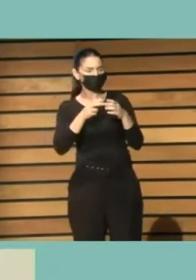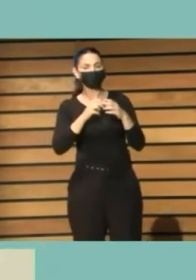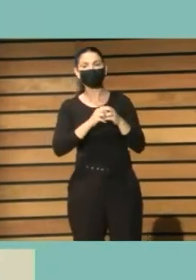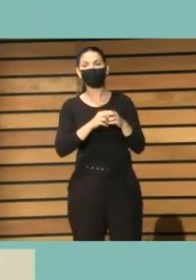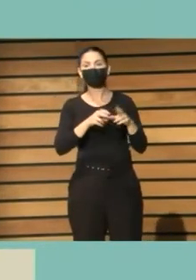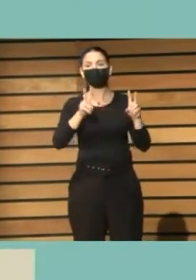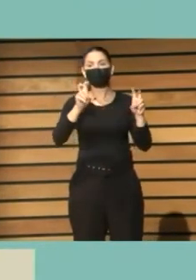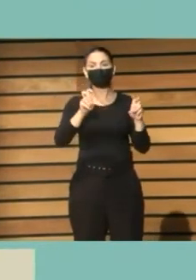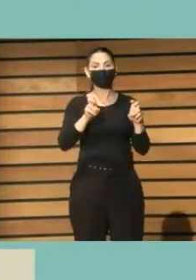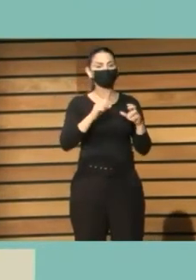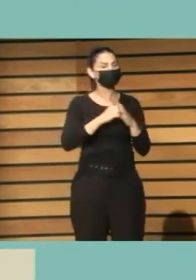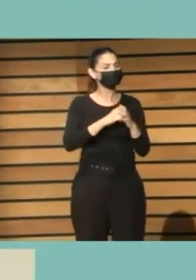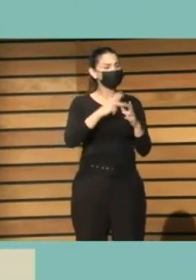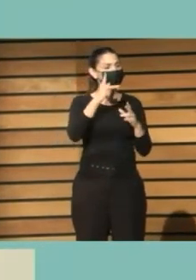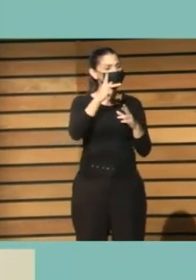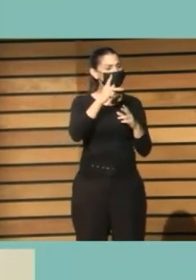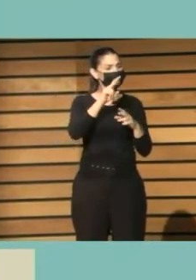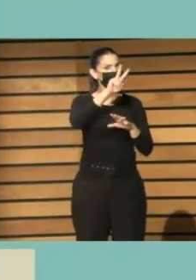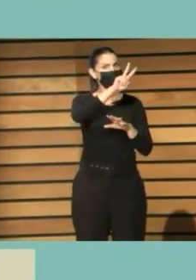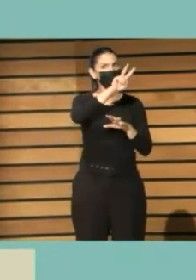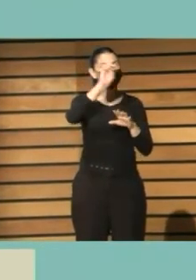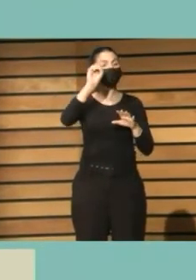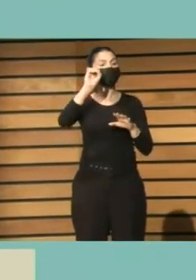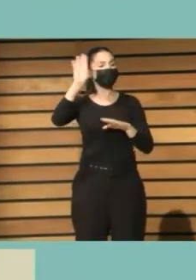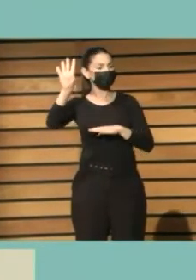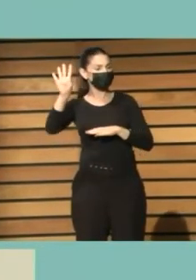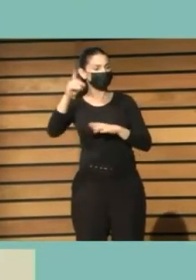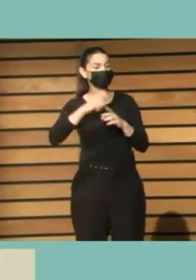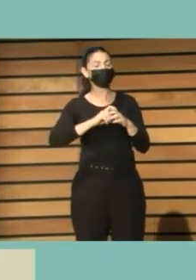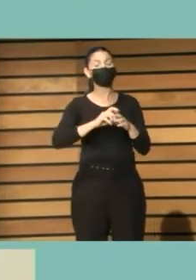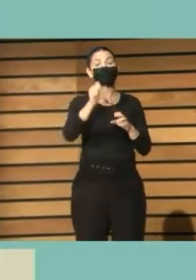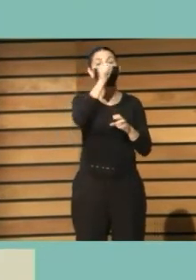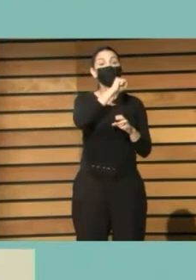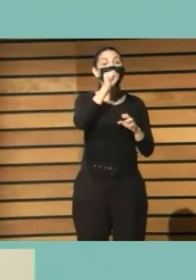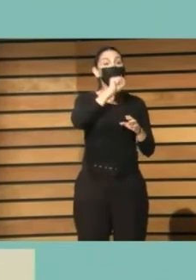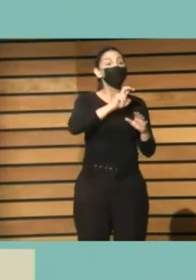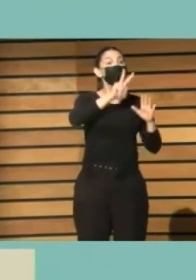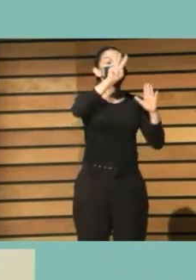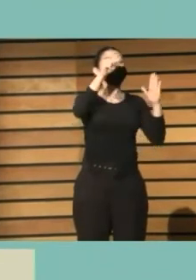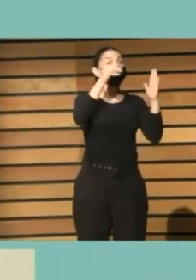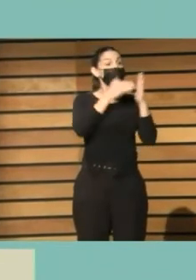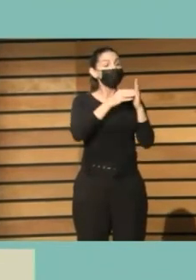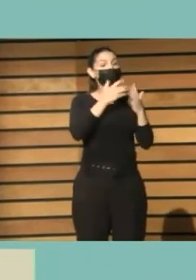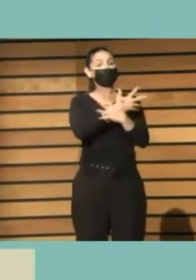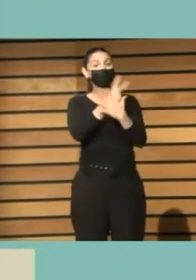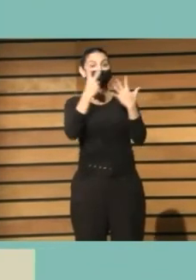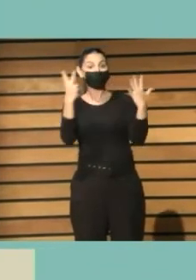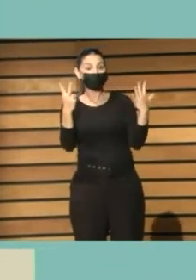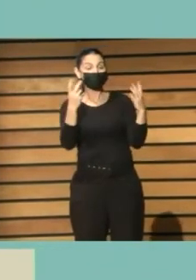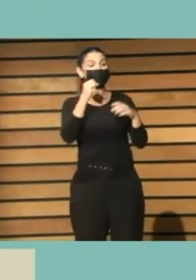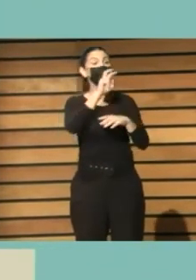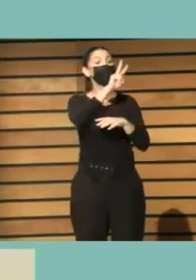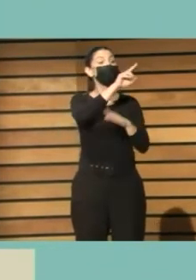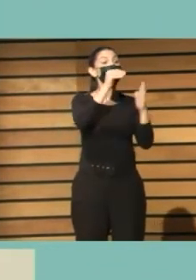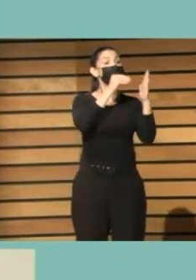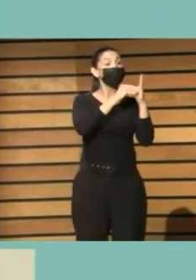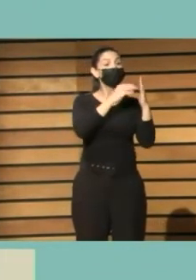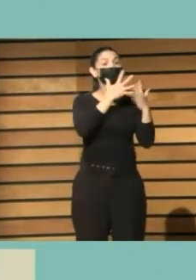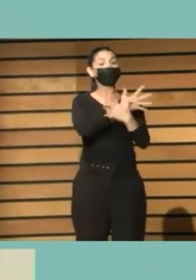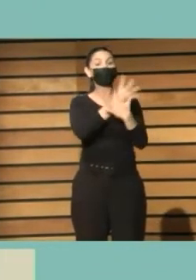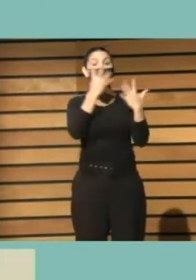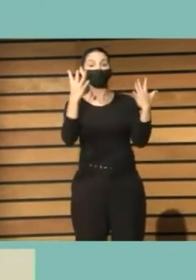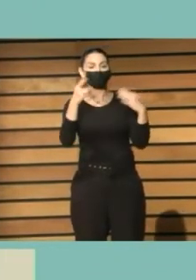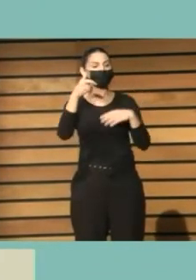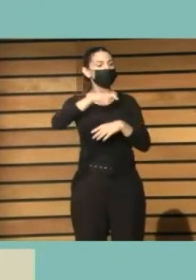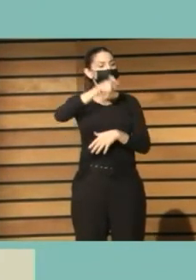CA204 se llama así que desarrollamos entre los años 2017-2019 orientada a integrar a las personas migrantes o